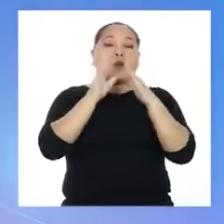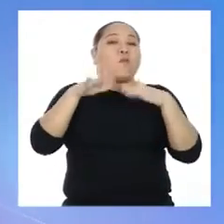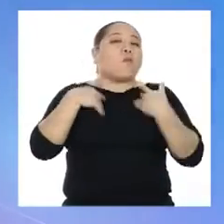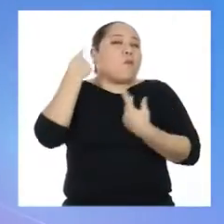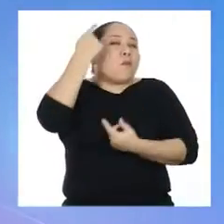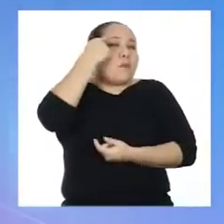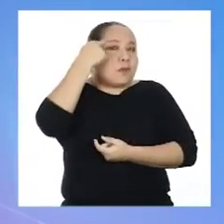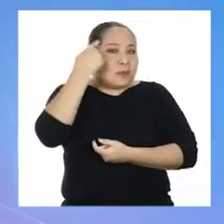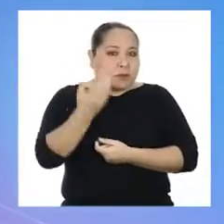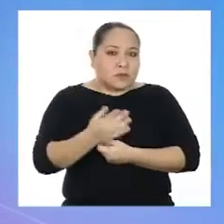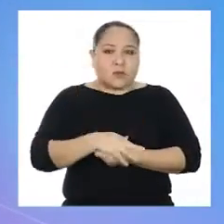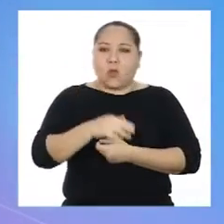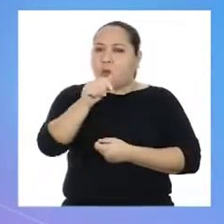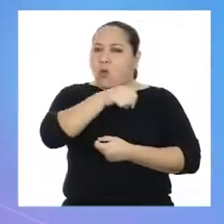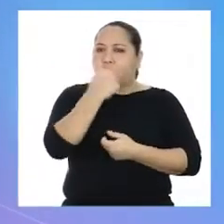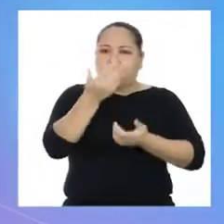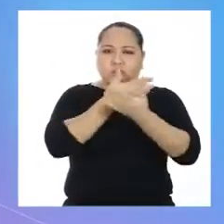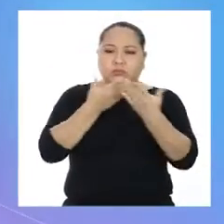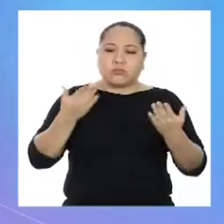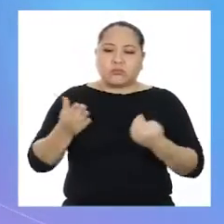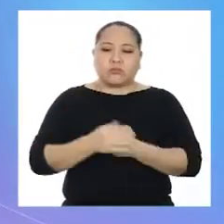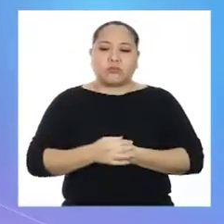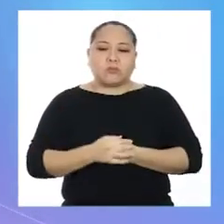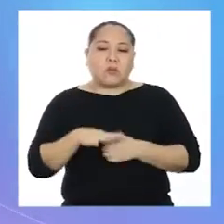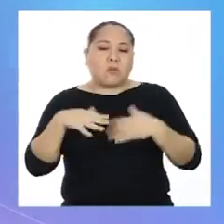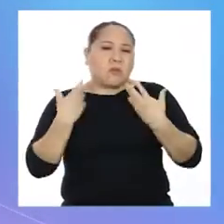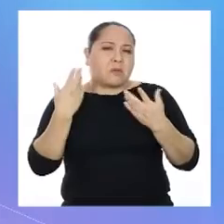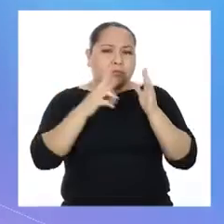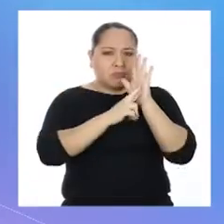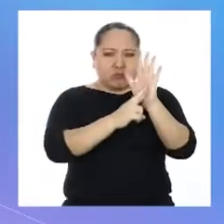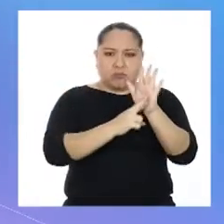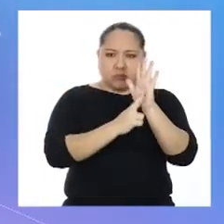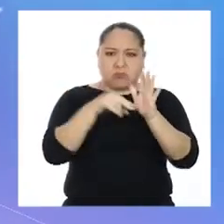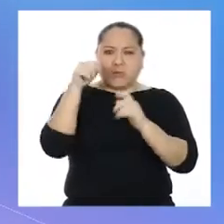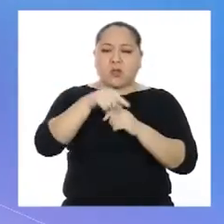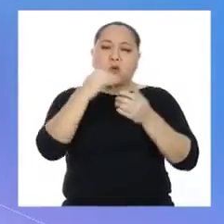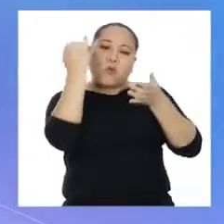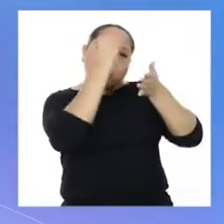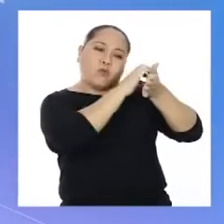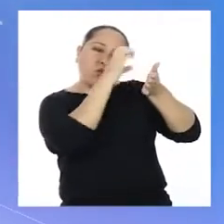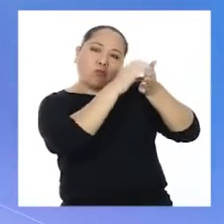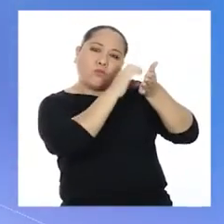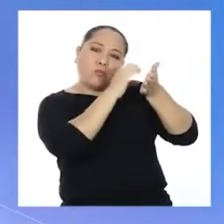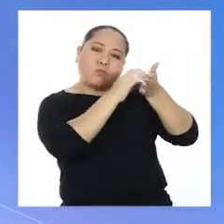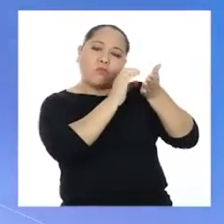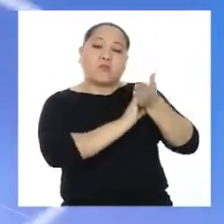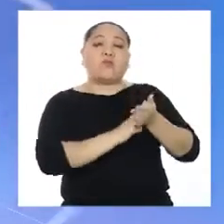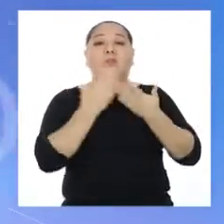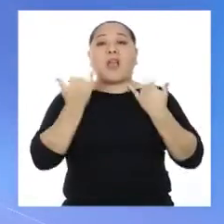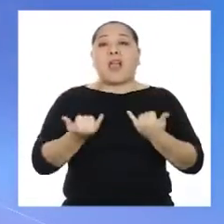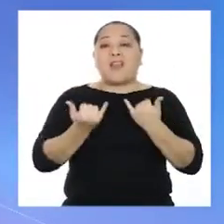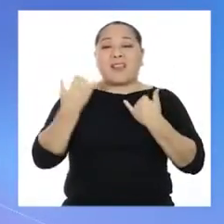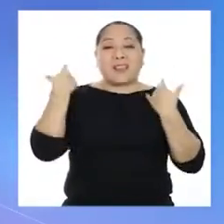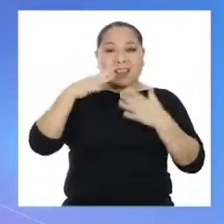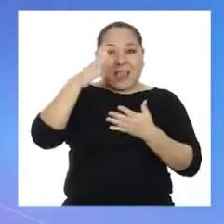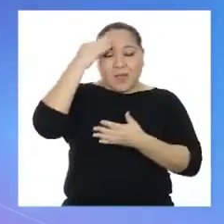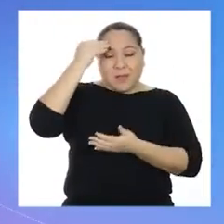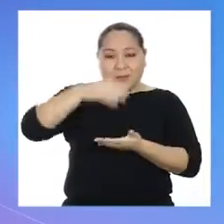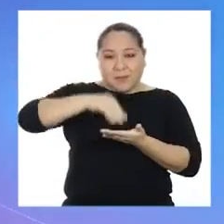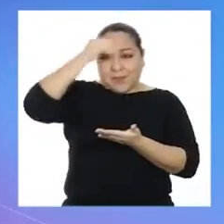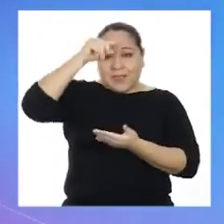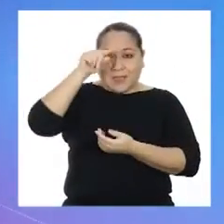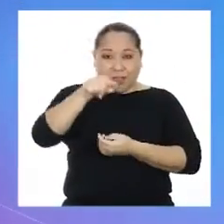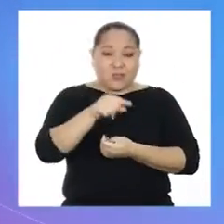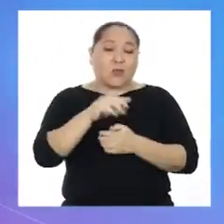casas, podemos pensar, ¿qué otras actividades podemos representar en un pictograma? Ahora que han